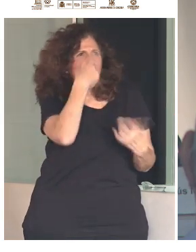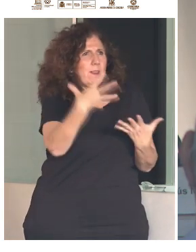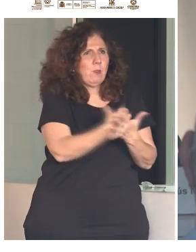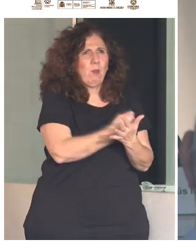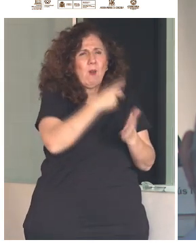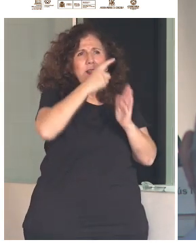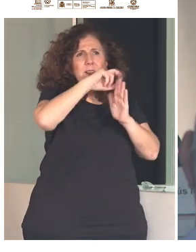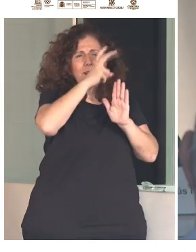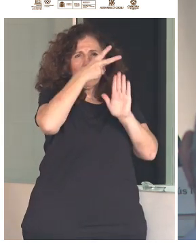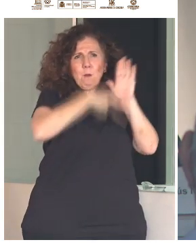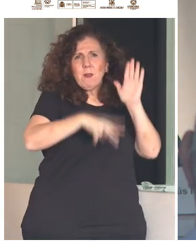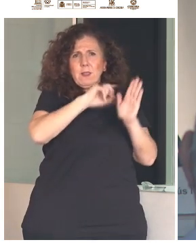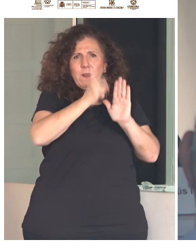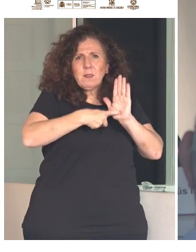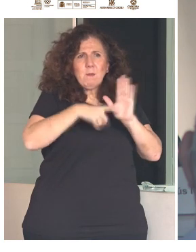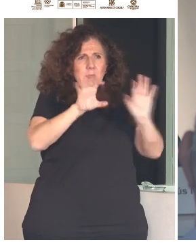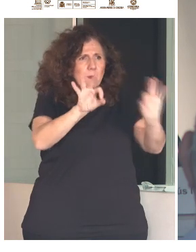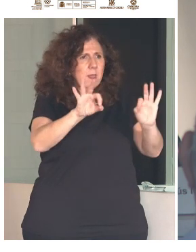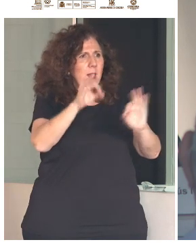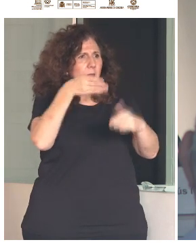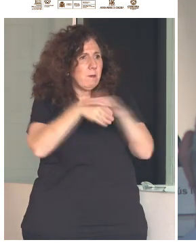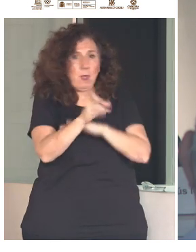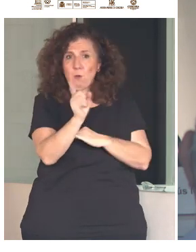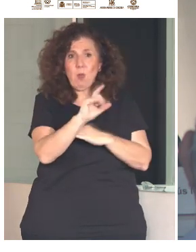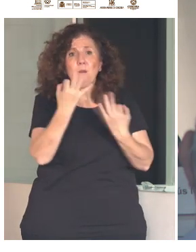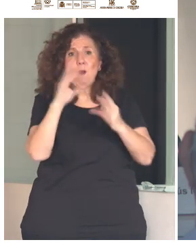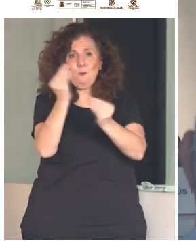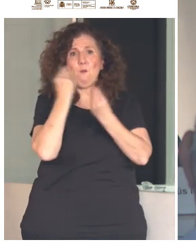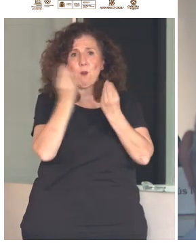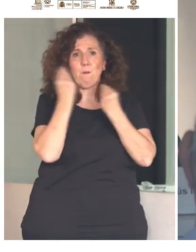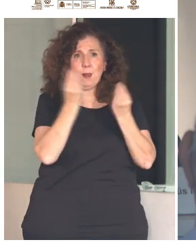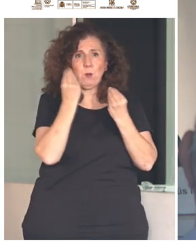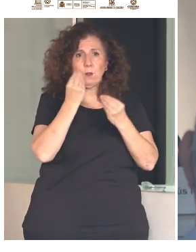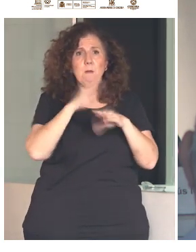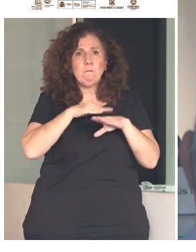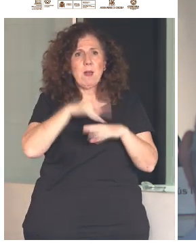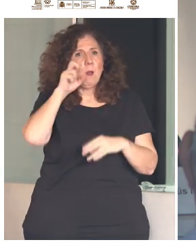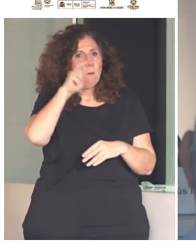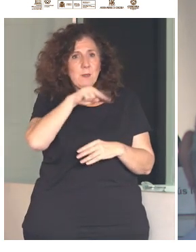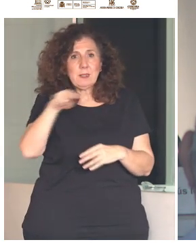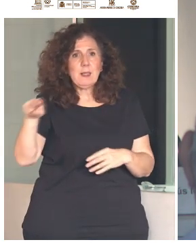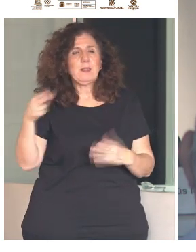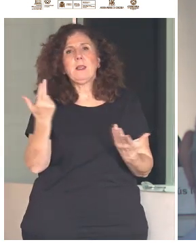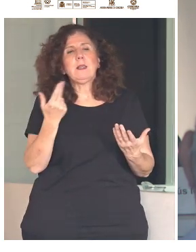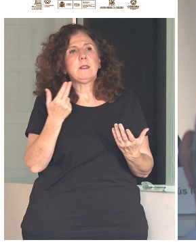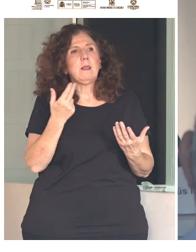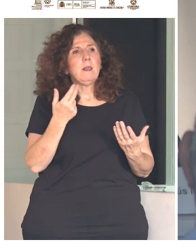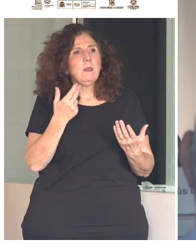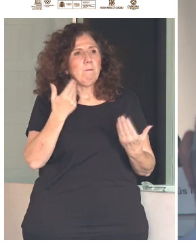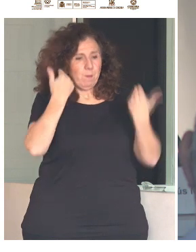atención a los visitantes, a los consumidores de cultura que somos las personas con discapacidad.